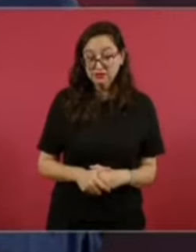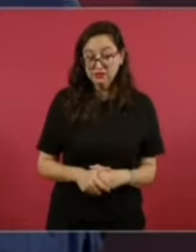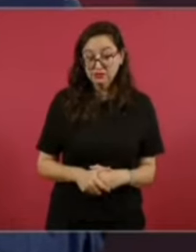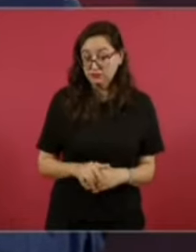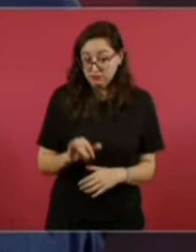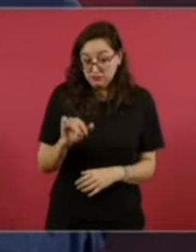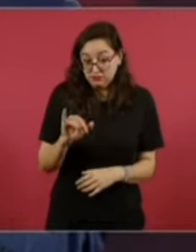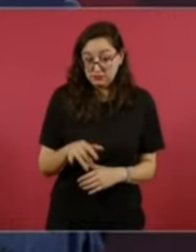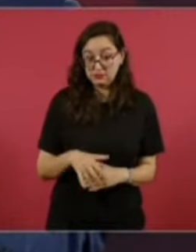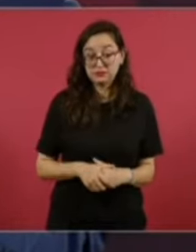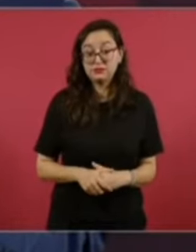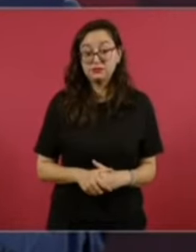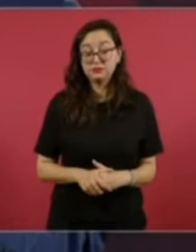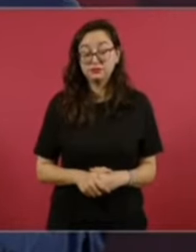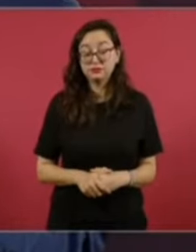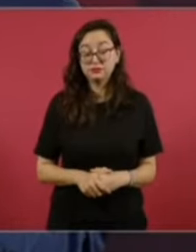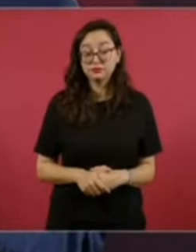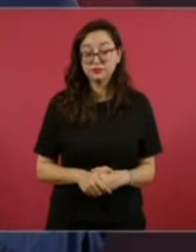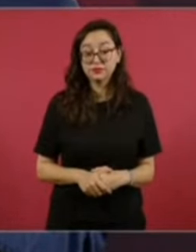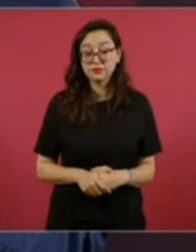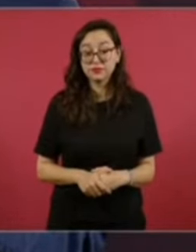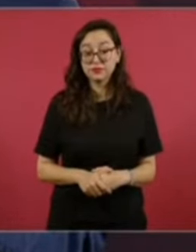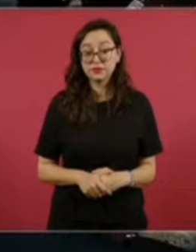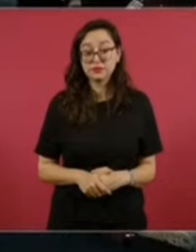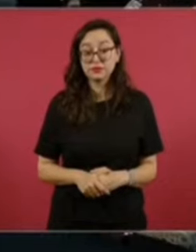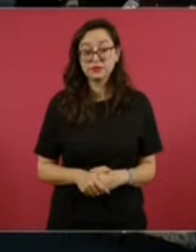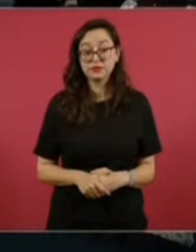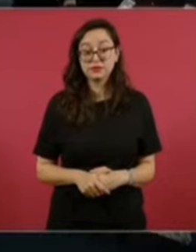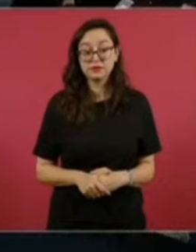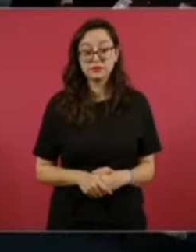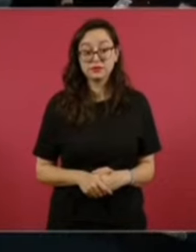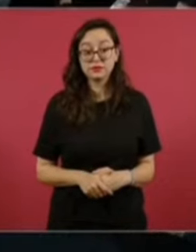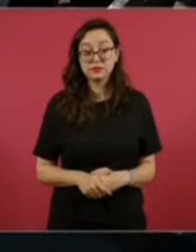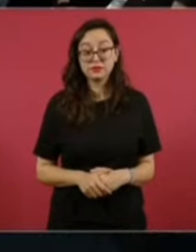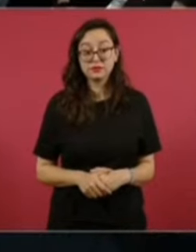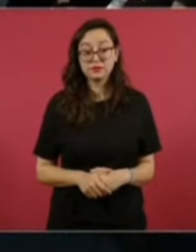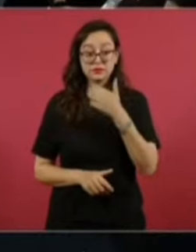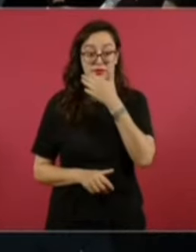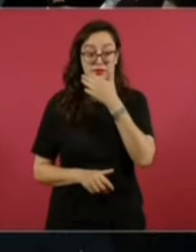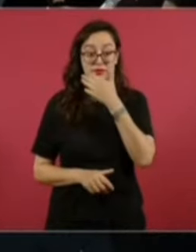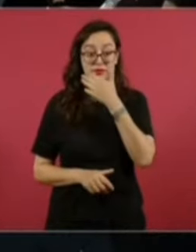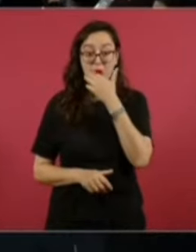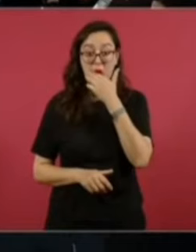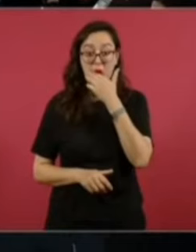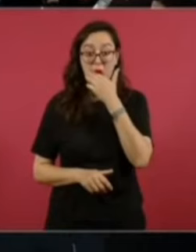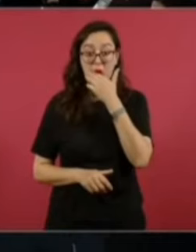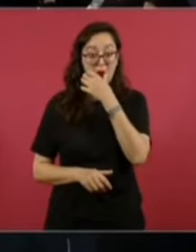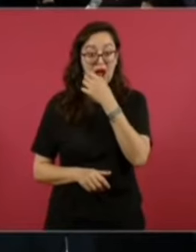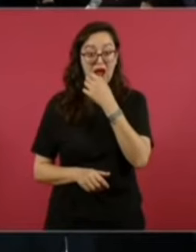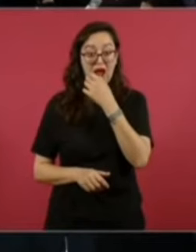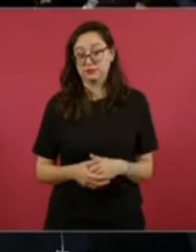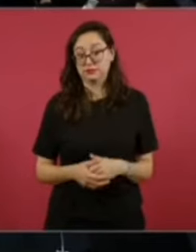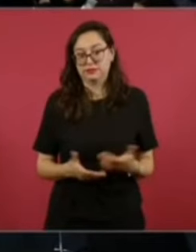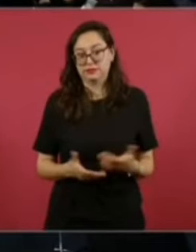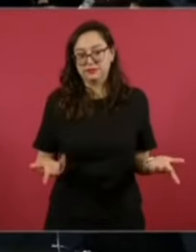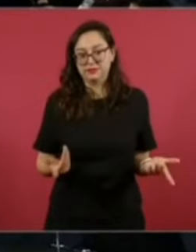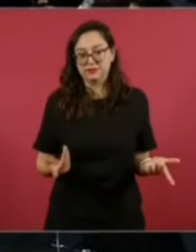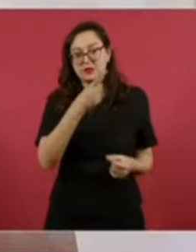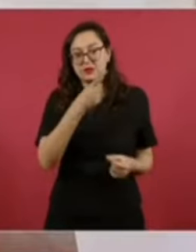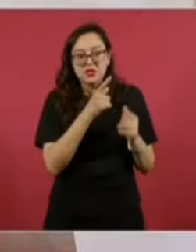¿Sí? ¿Por haber realizado un contrato para realizar la televisión? Por haber llevado a cabo ese operativo.